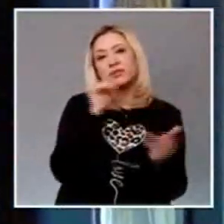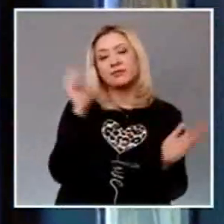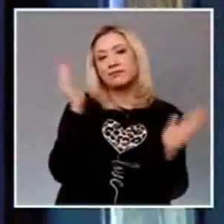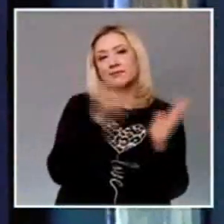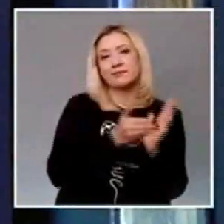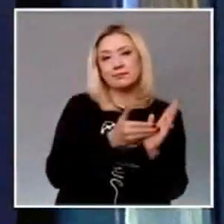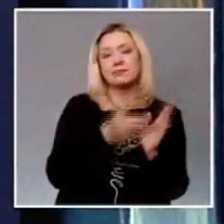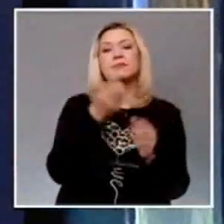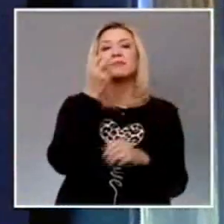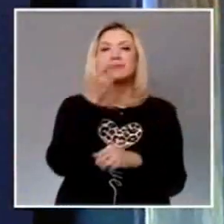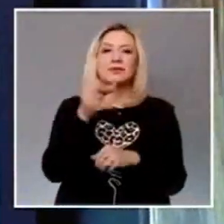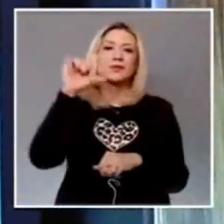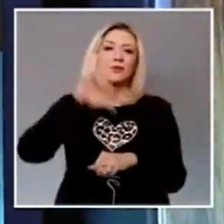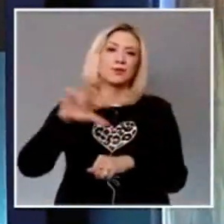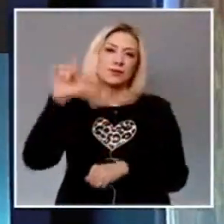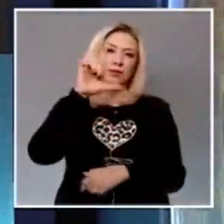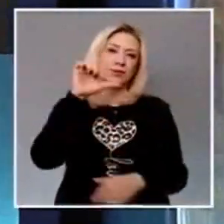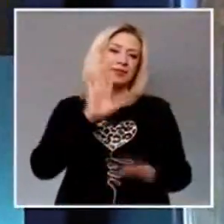de este lunes.